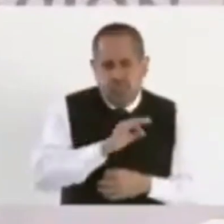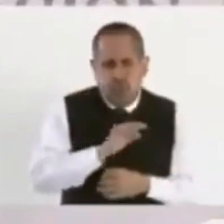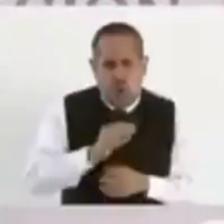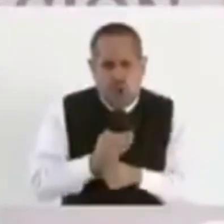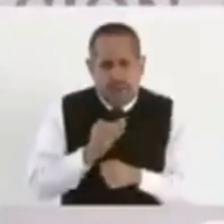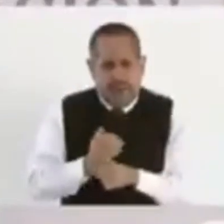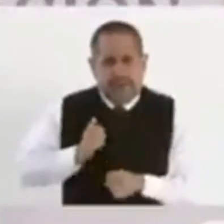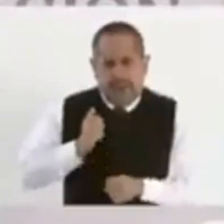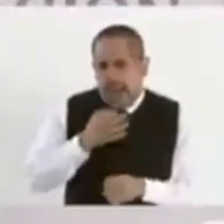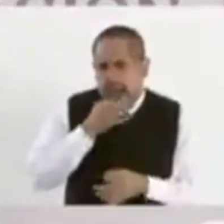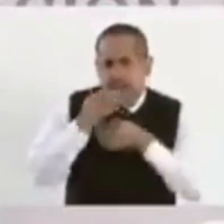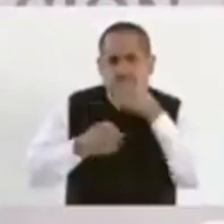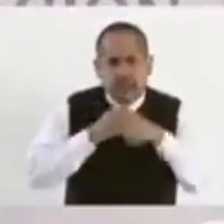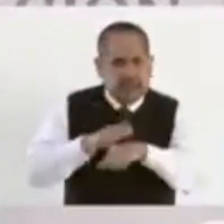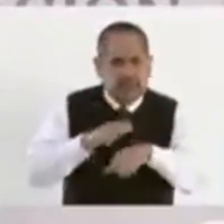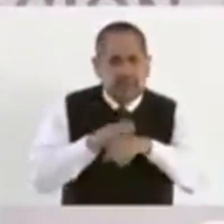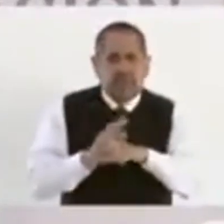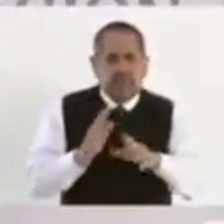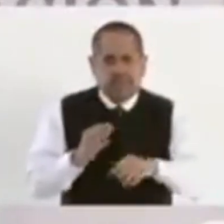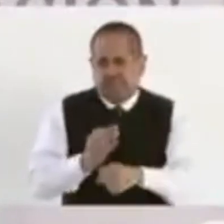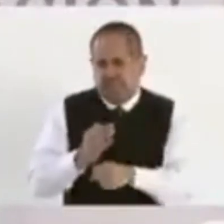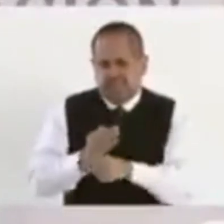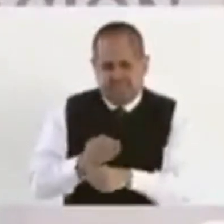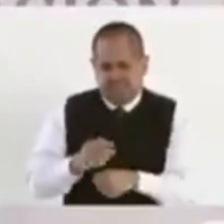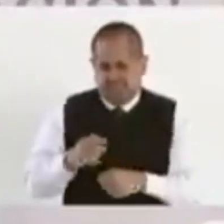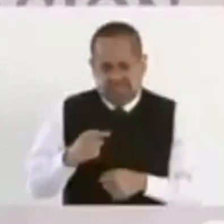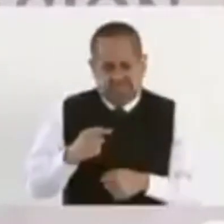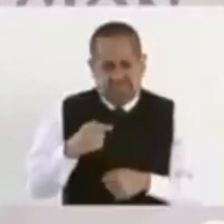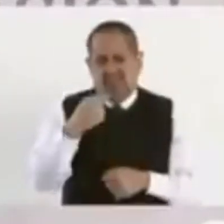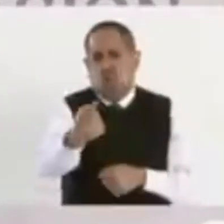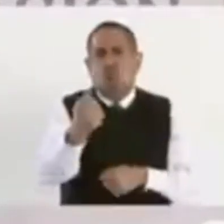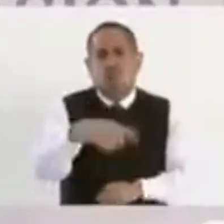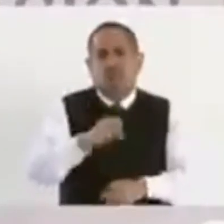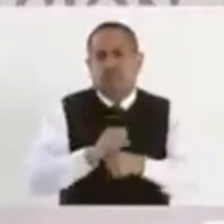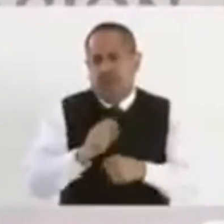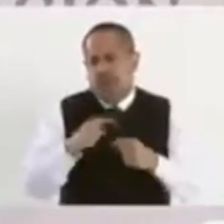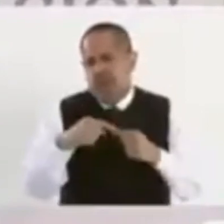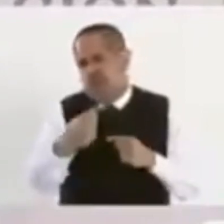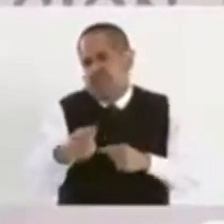adelantar que ya desde la semana que viene